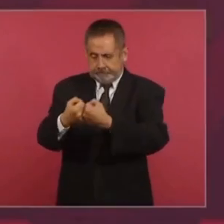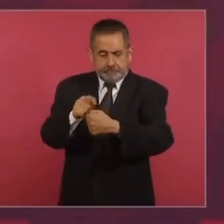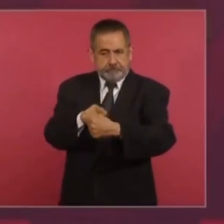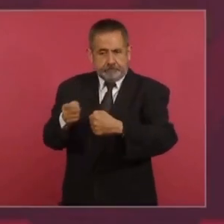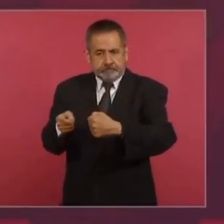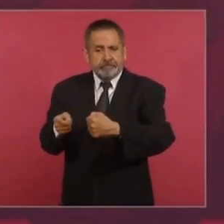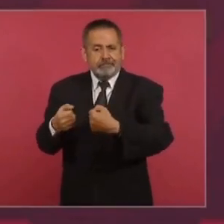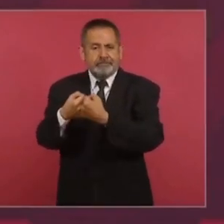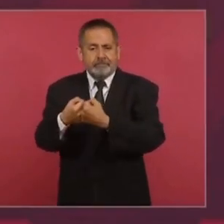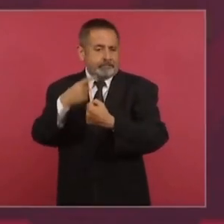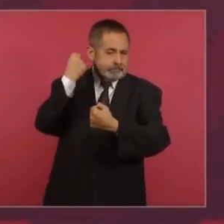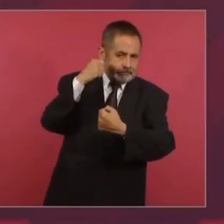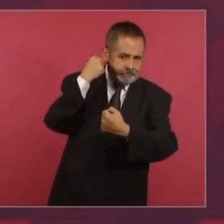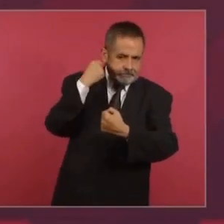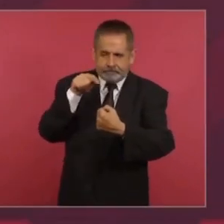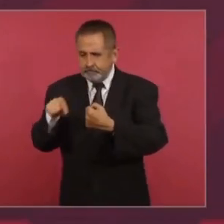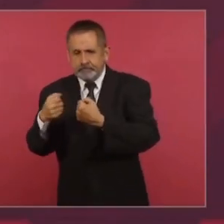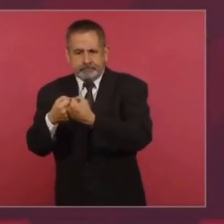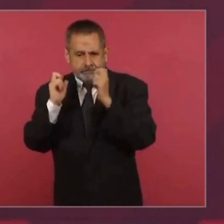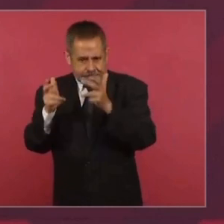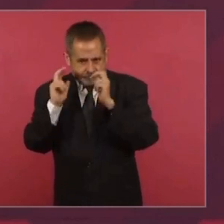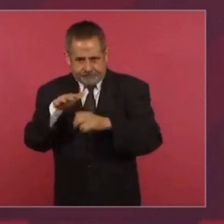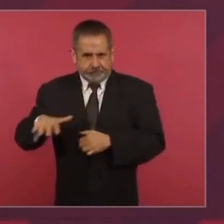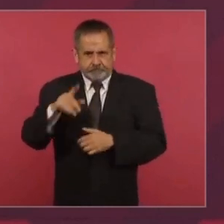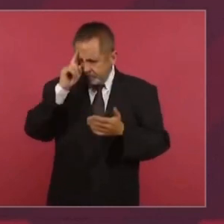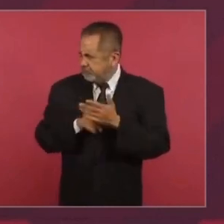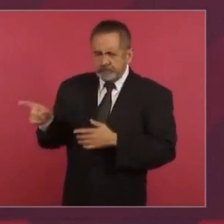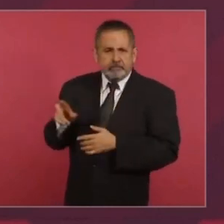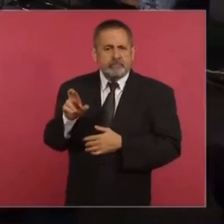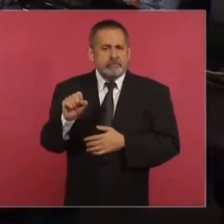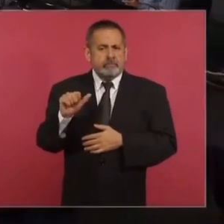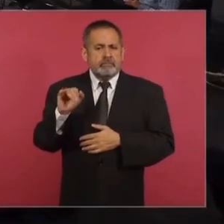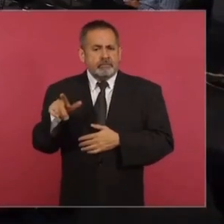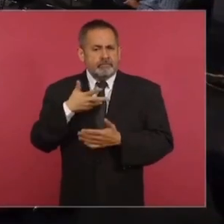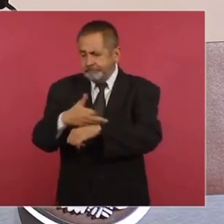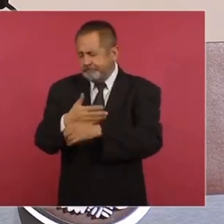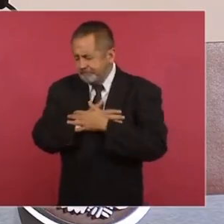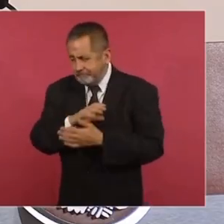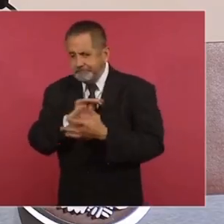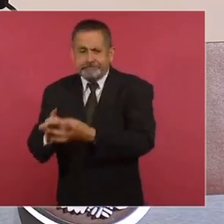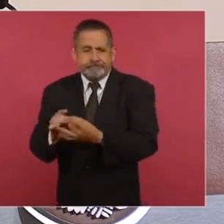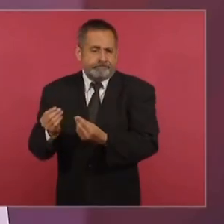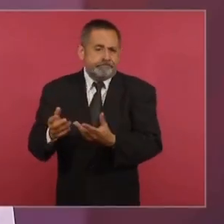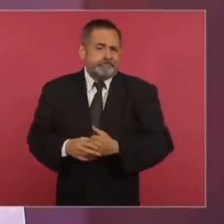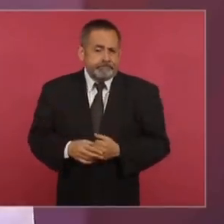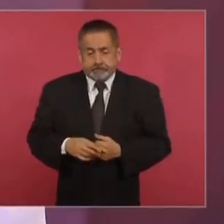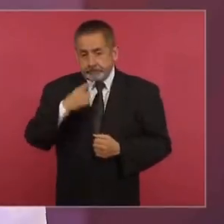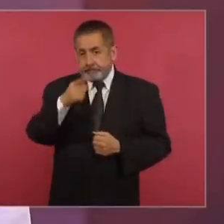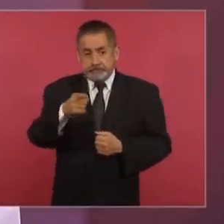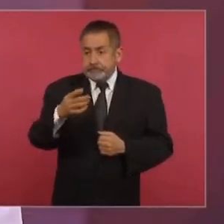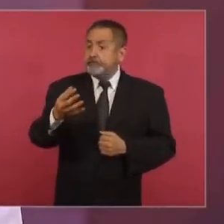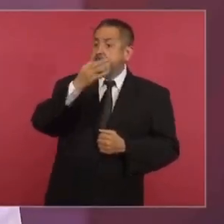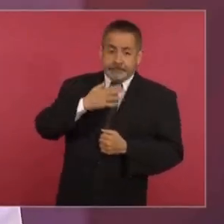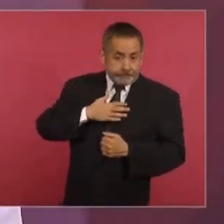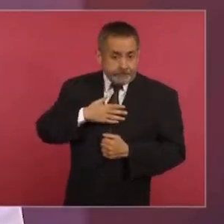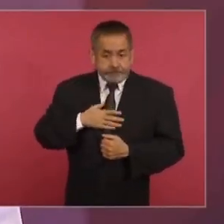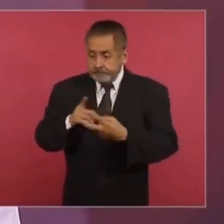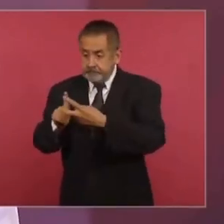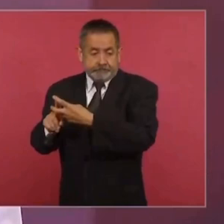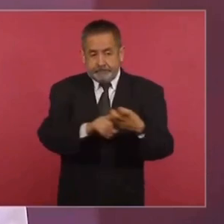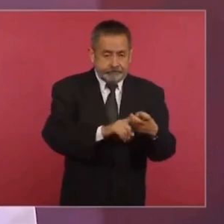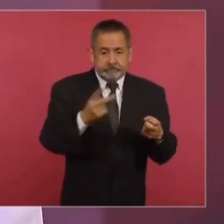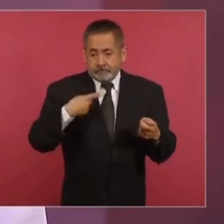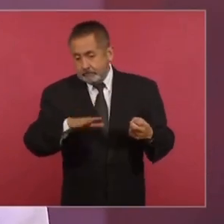de Chiapas con Tabasco. Creo que Rosa Isela tiene los datos sobre esto. Decirles que desde el momento en ocurrieron los hechos,